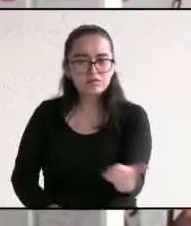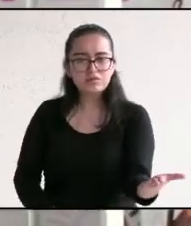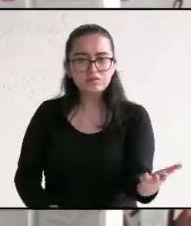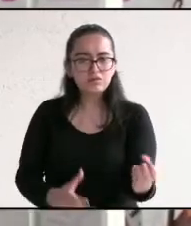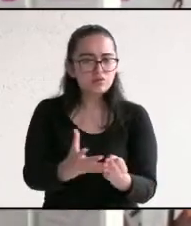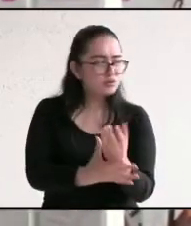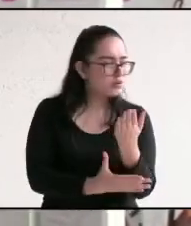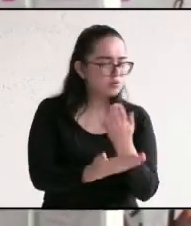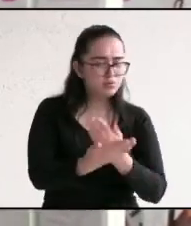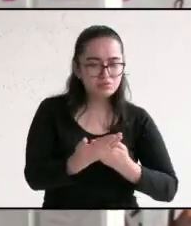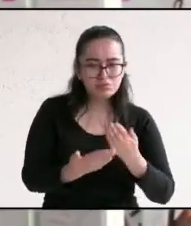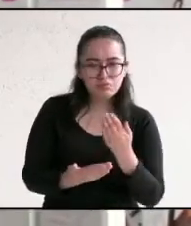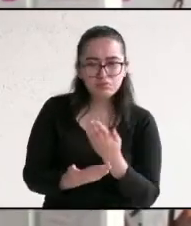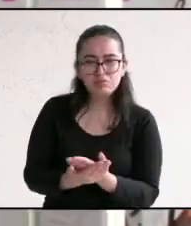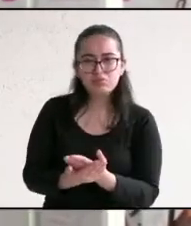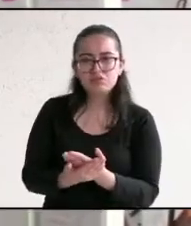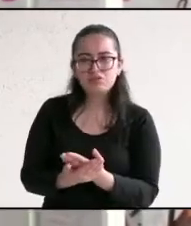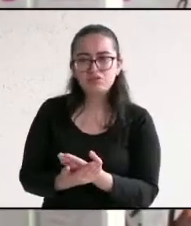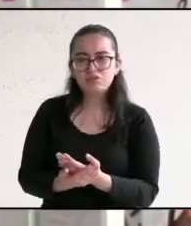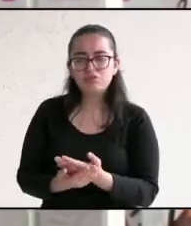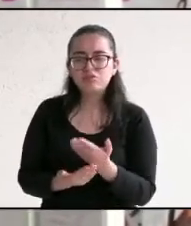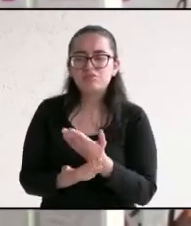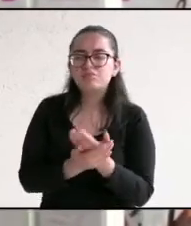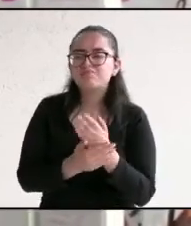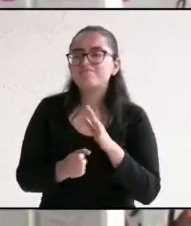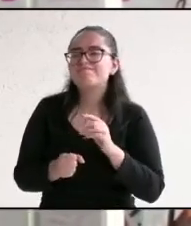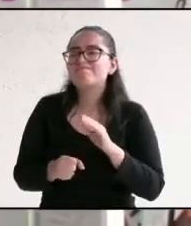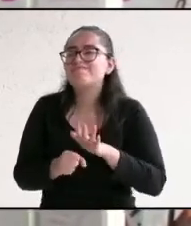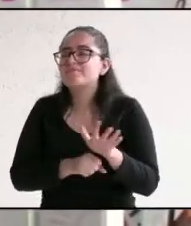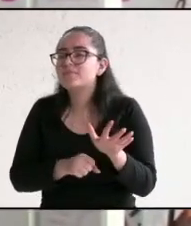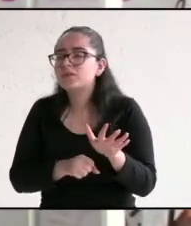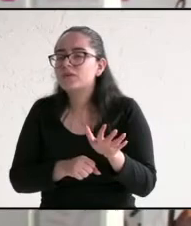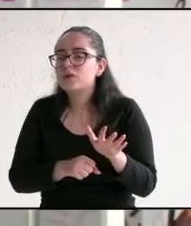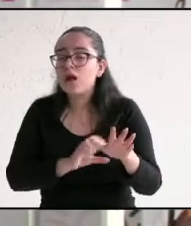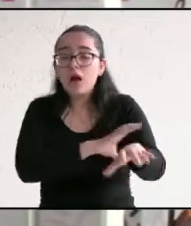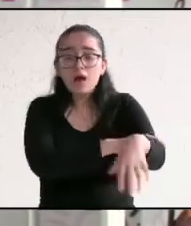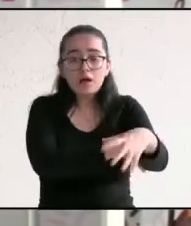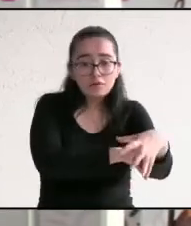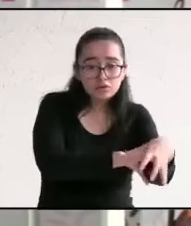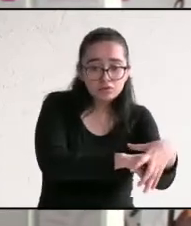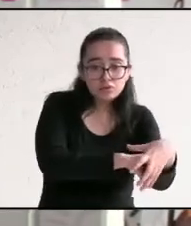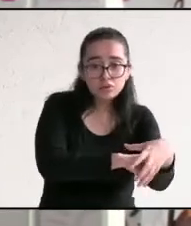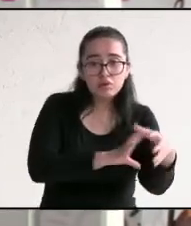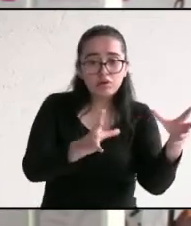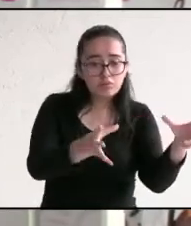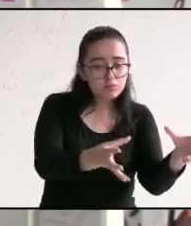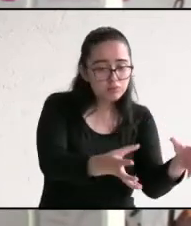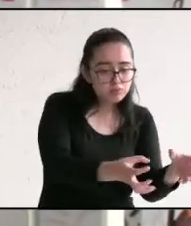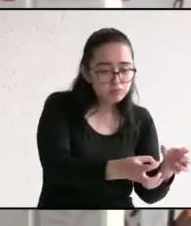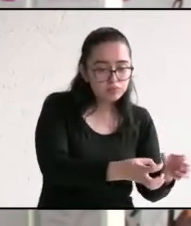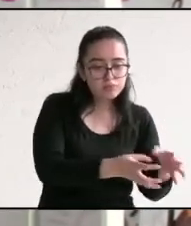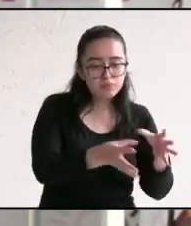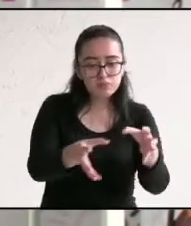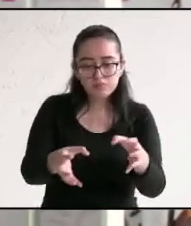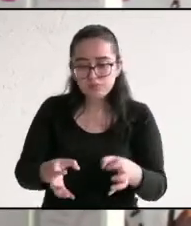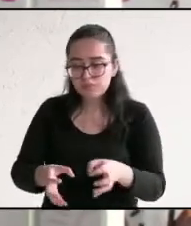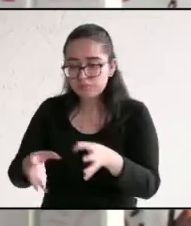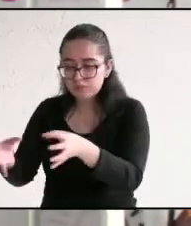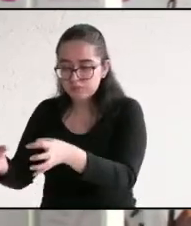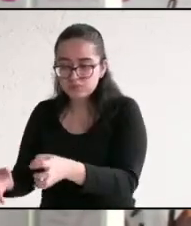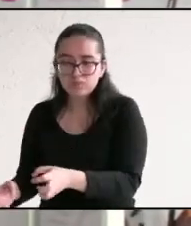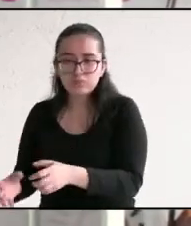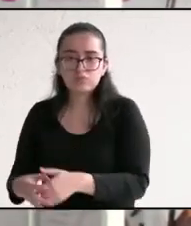proyectos. ¿Qué proponemos? Proponemos de la recolección de la basura, de lo que genera la recolección de la basura, el reciclaje